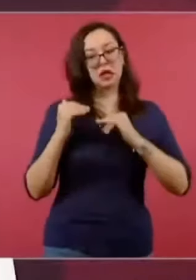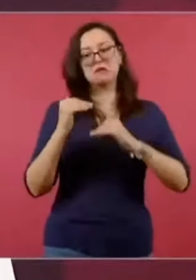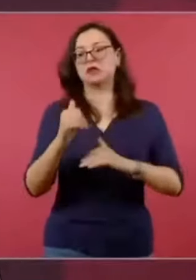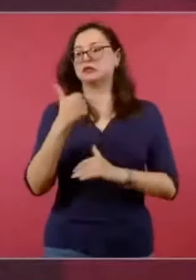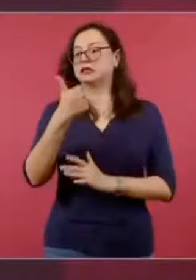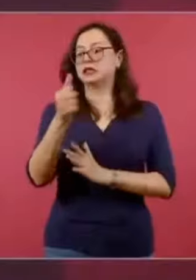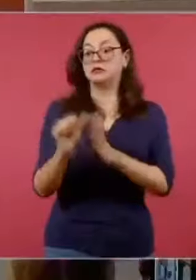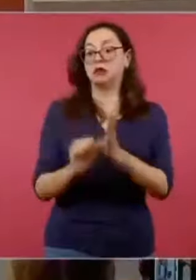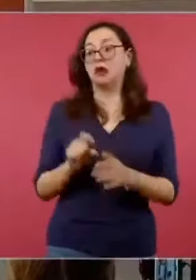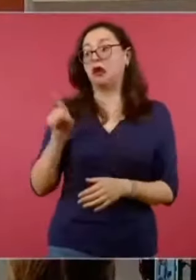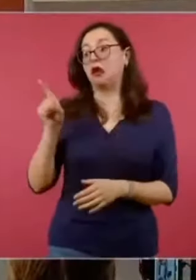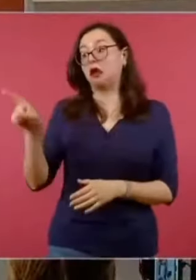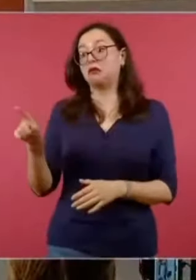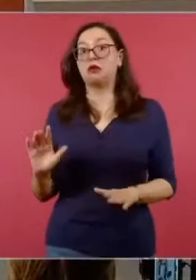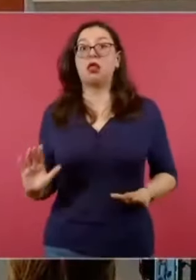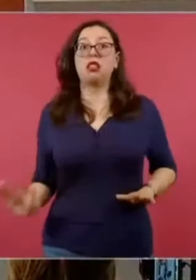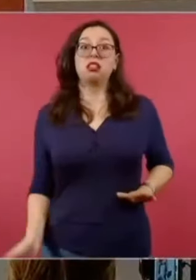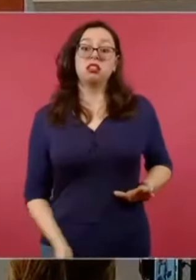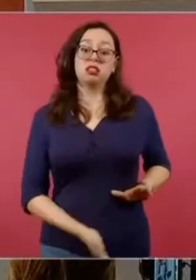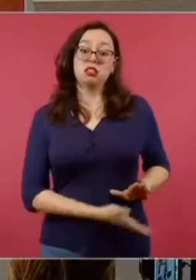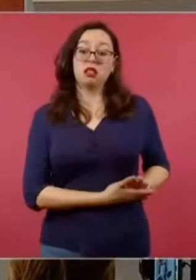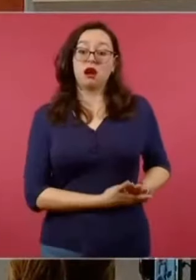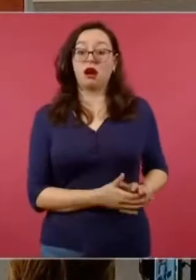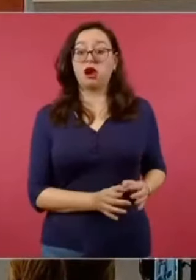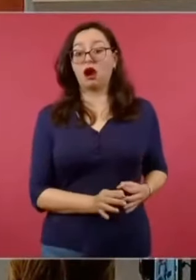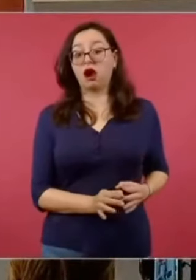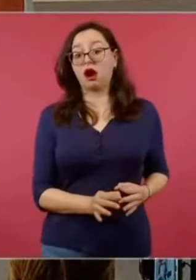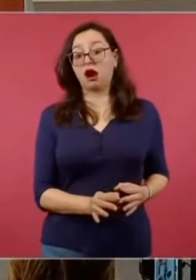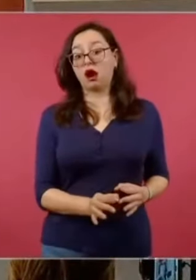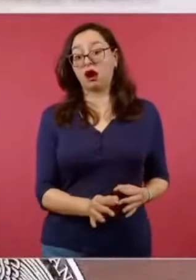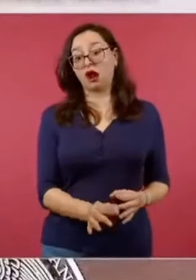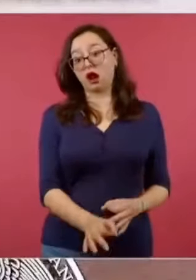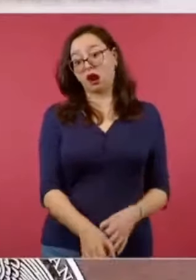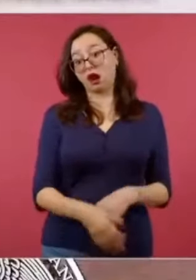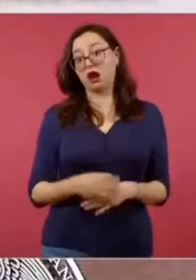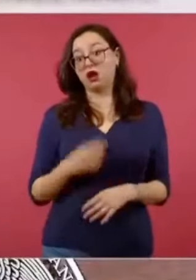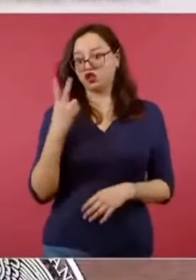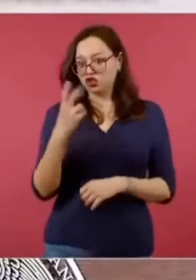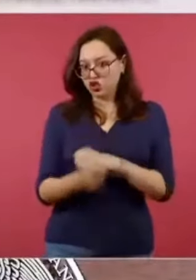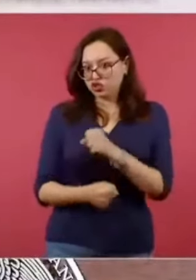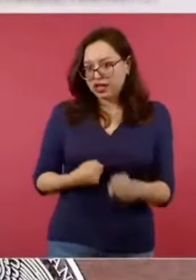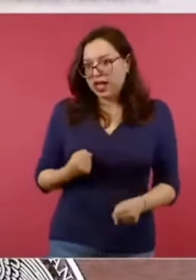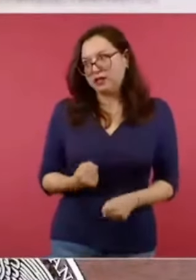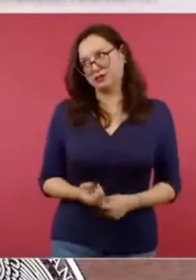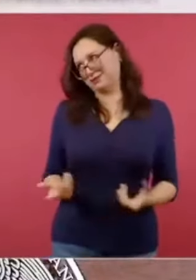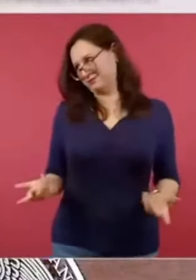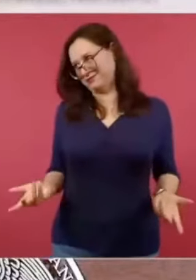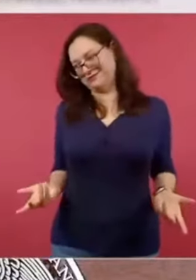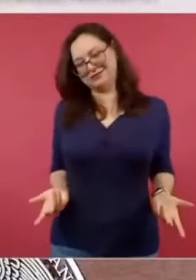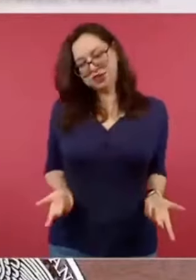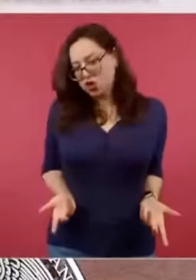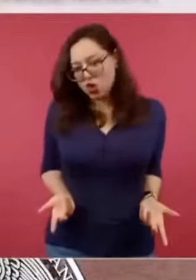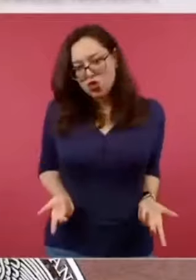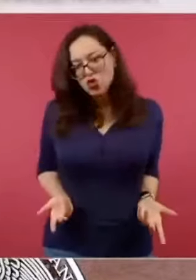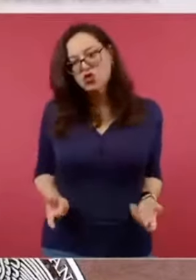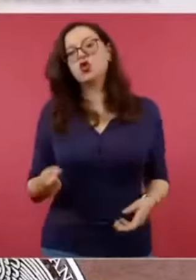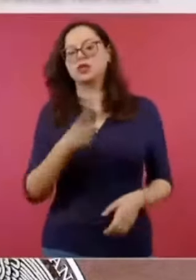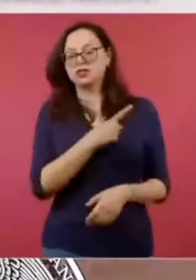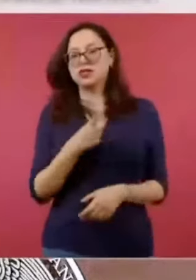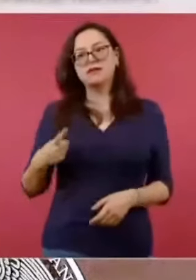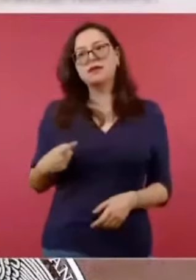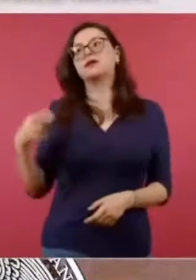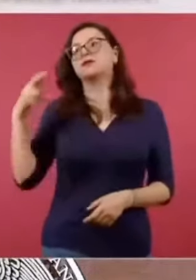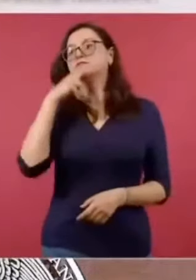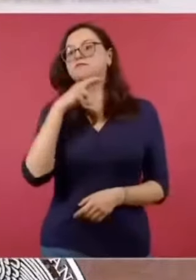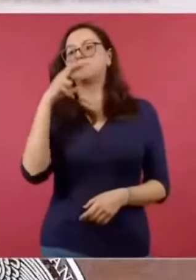un expediente dos años, y de un año para asuntos penales. También se propone la renovación de todos los cargos